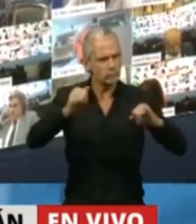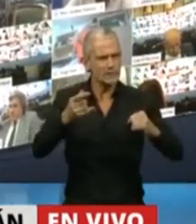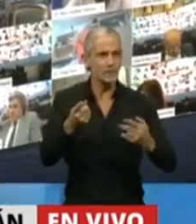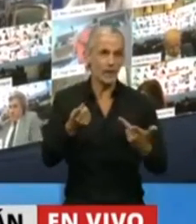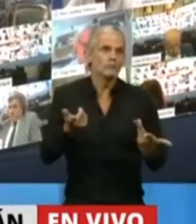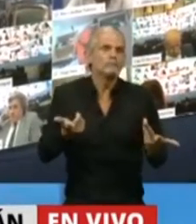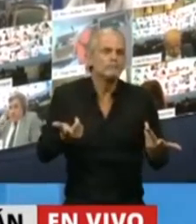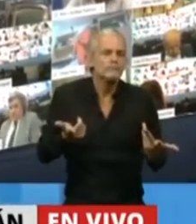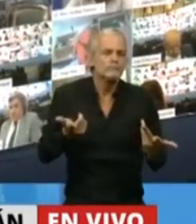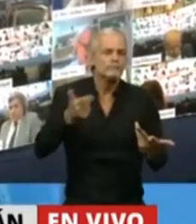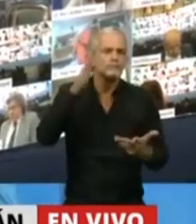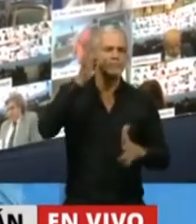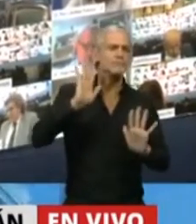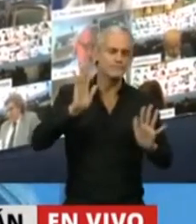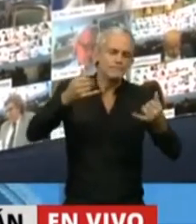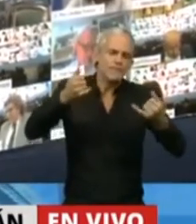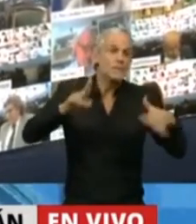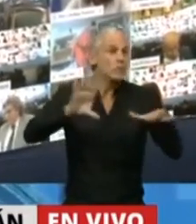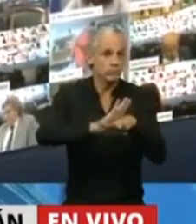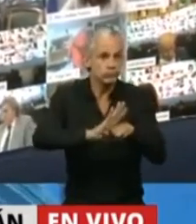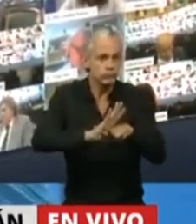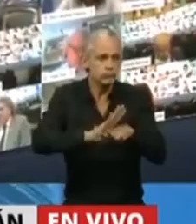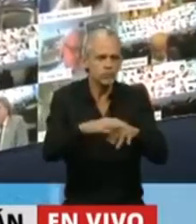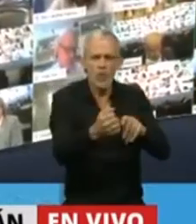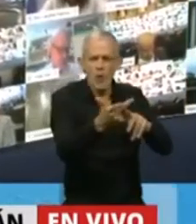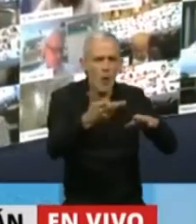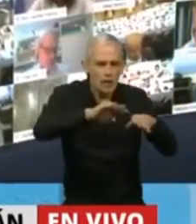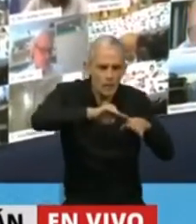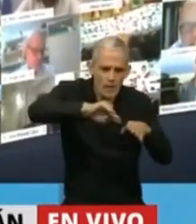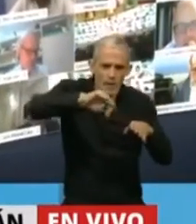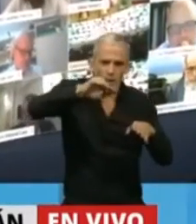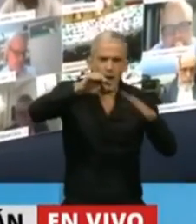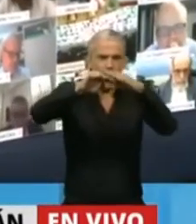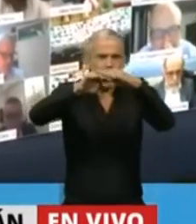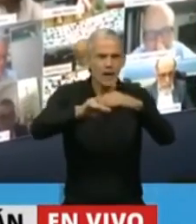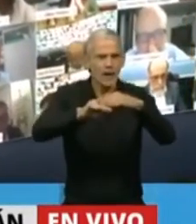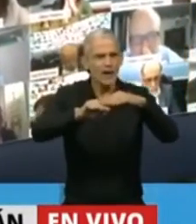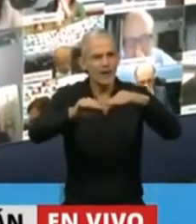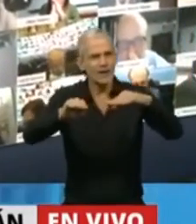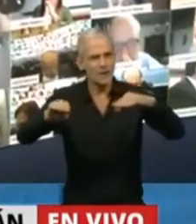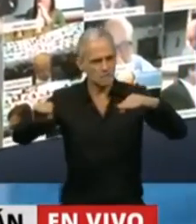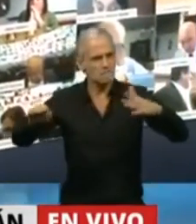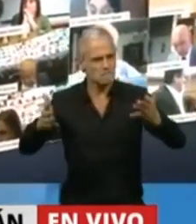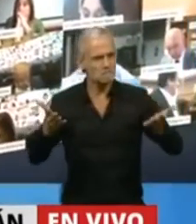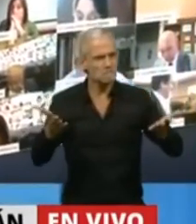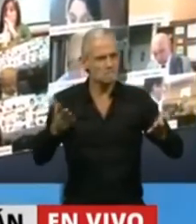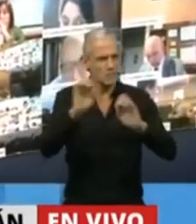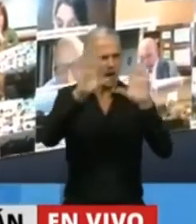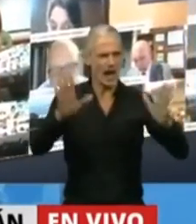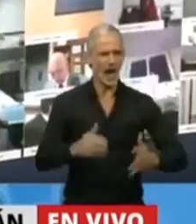pero sin embargo ha sido sumamente efectiva y los números y las curvas que hemos visto están a la vista.